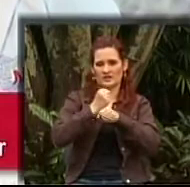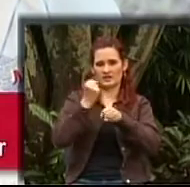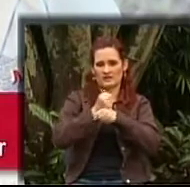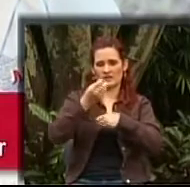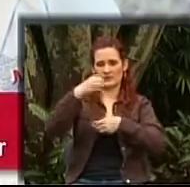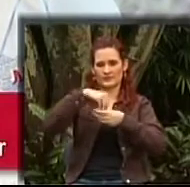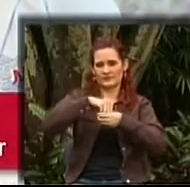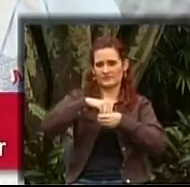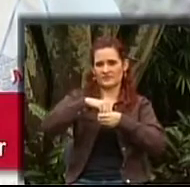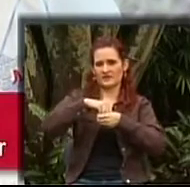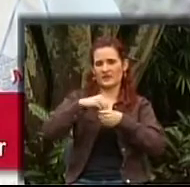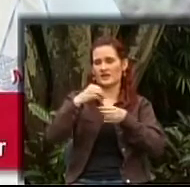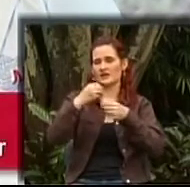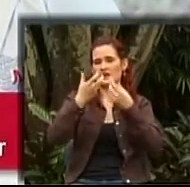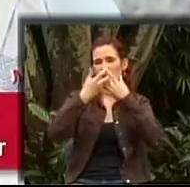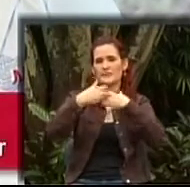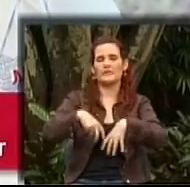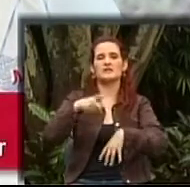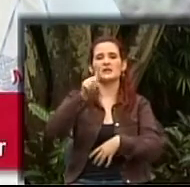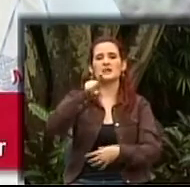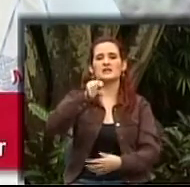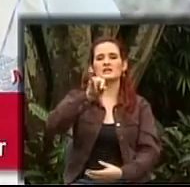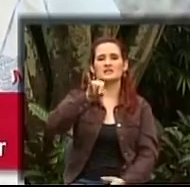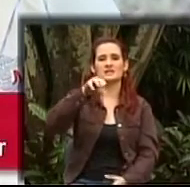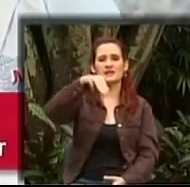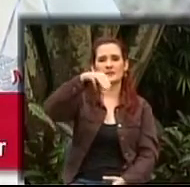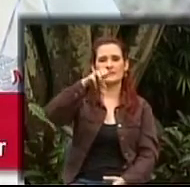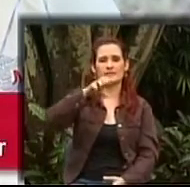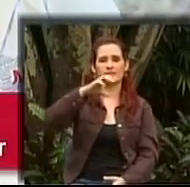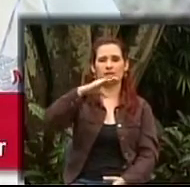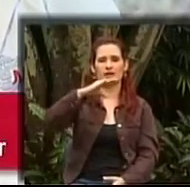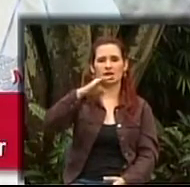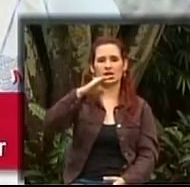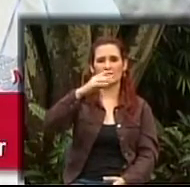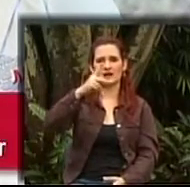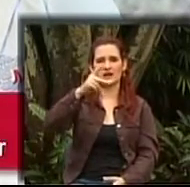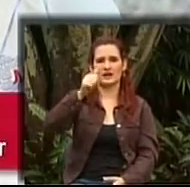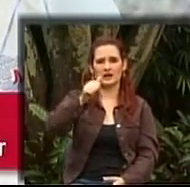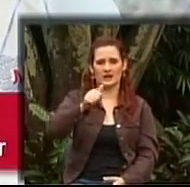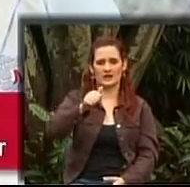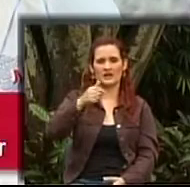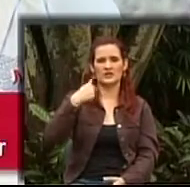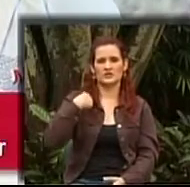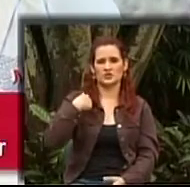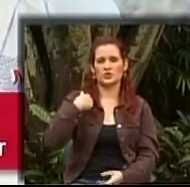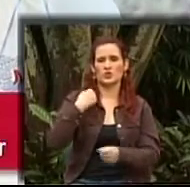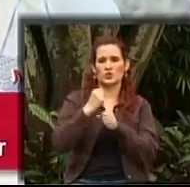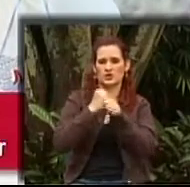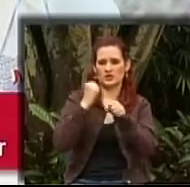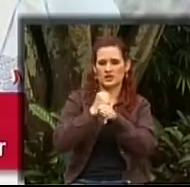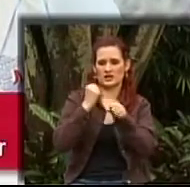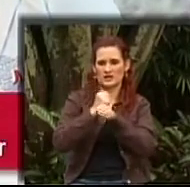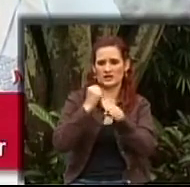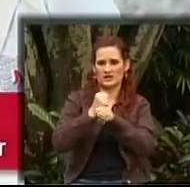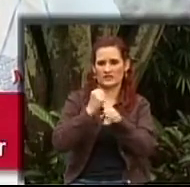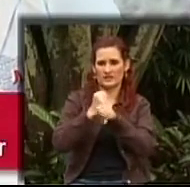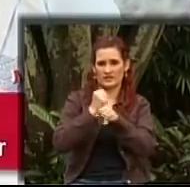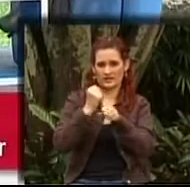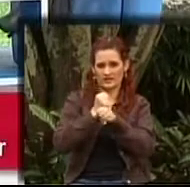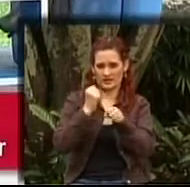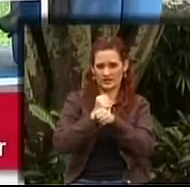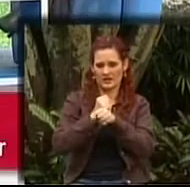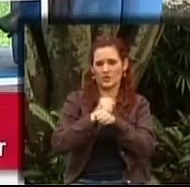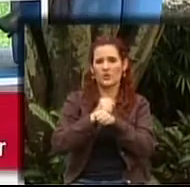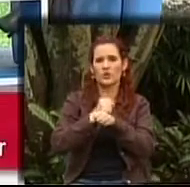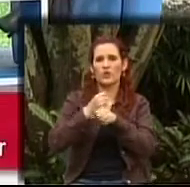Allá tuve tres accidentes de trabajo por columna. Yo era ensamblador de armarios telefónicos